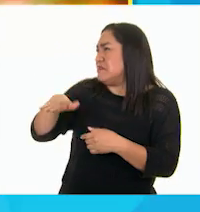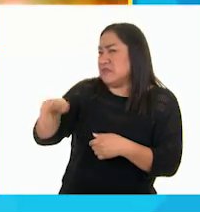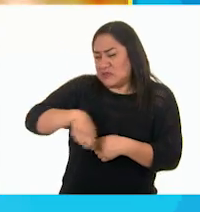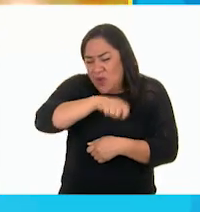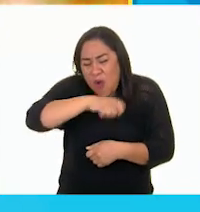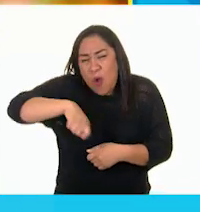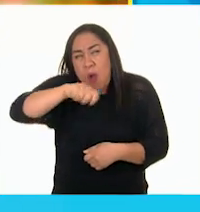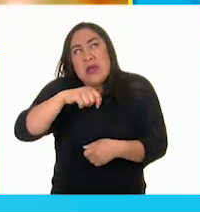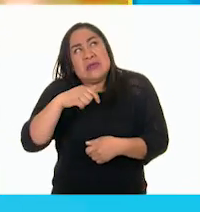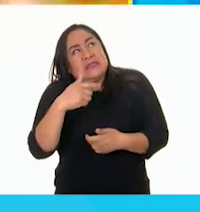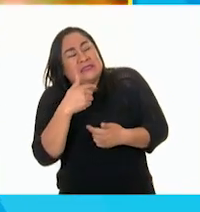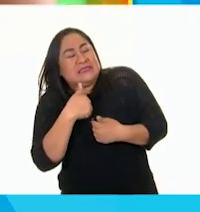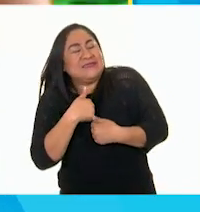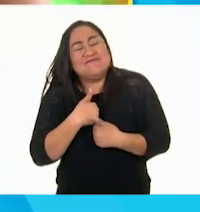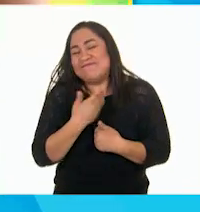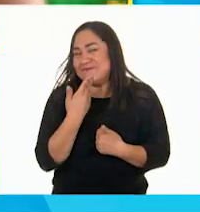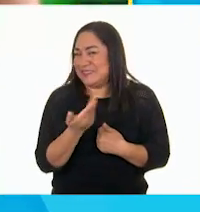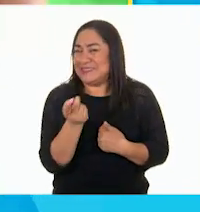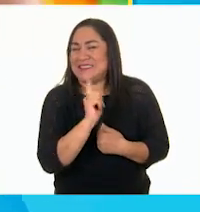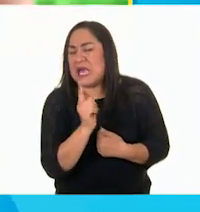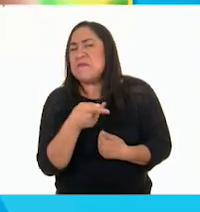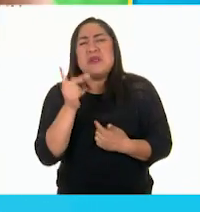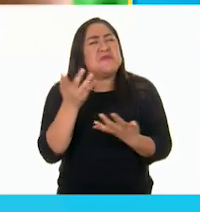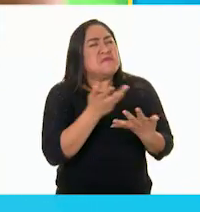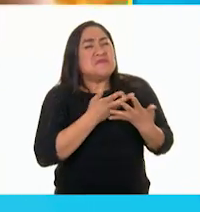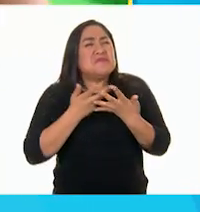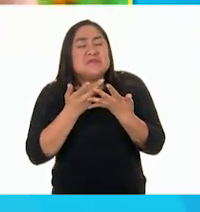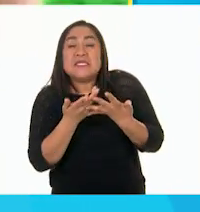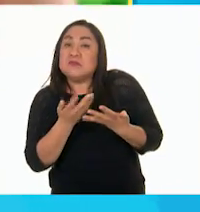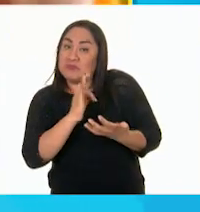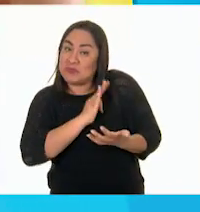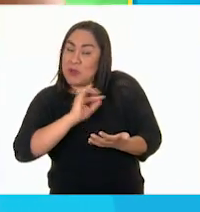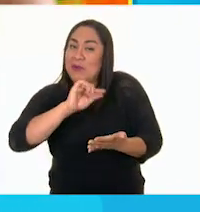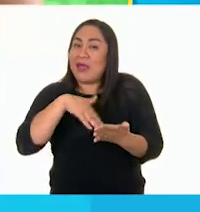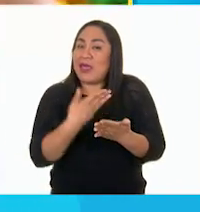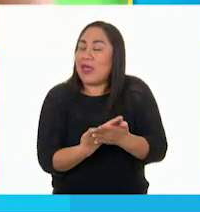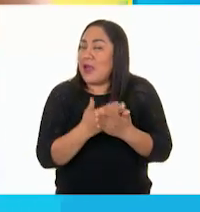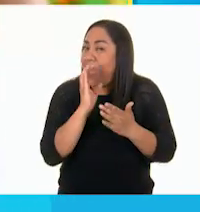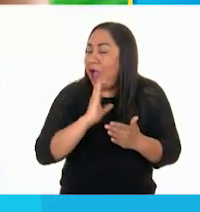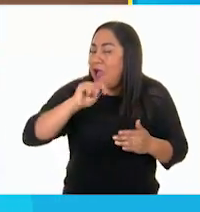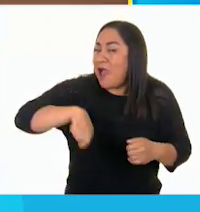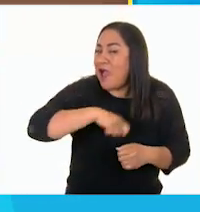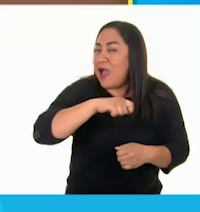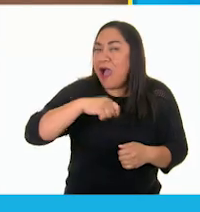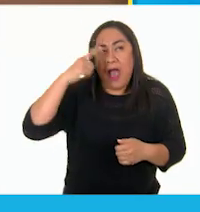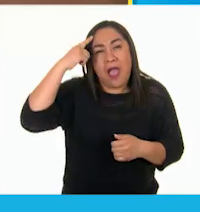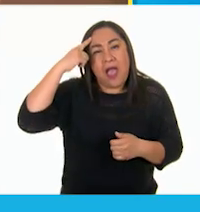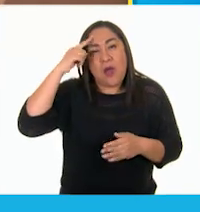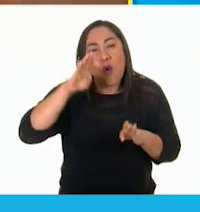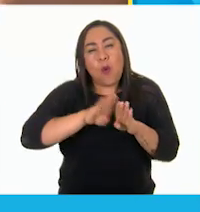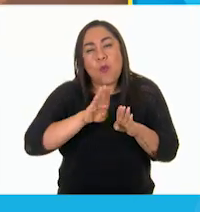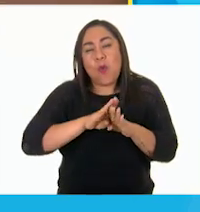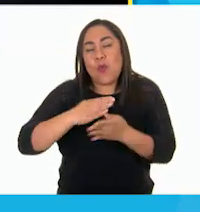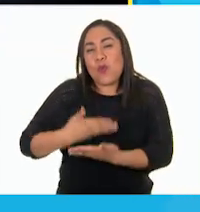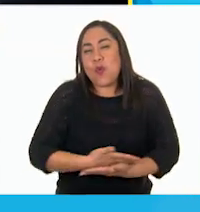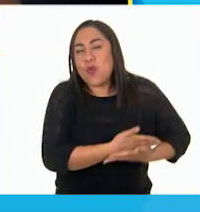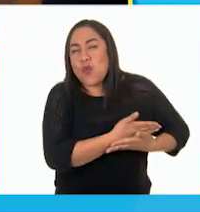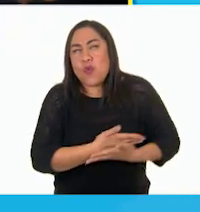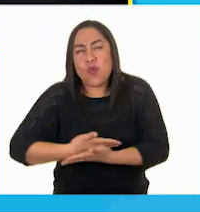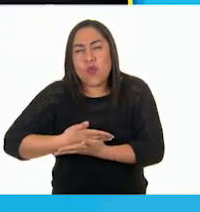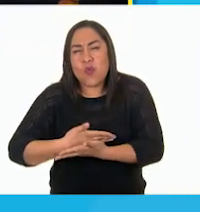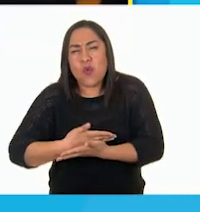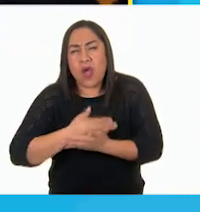cumbia fue un poco inoportuna, pero nadie puede resistirse a una canción de cuna. ¿Una canción de cuna?